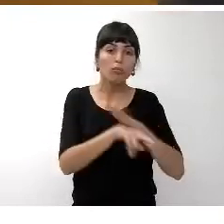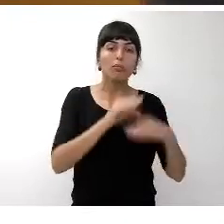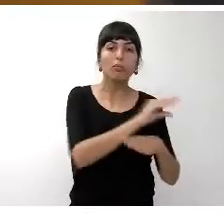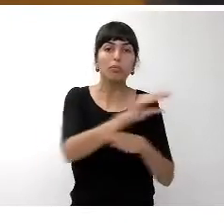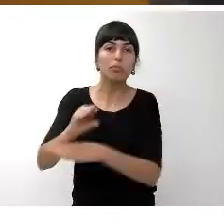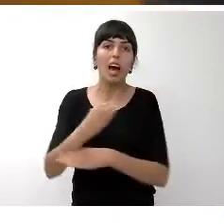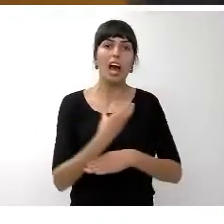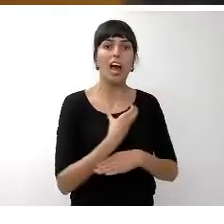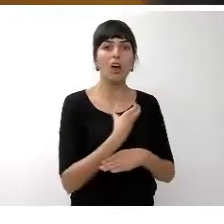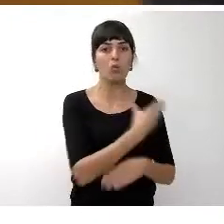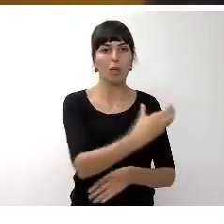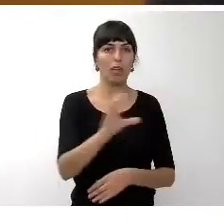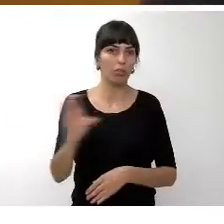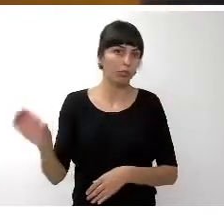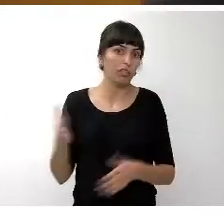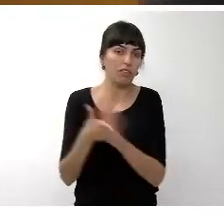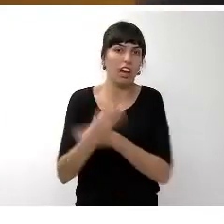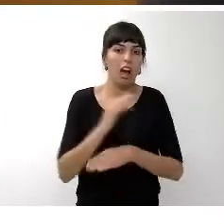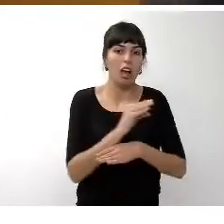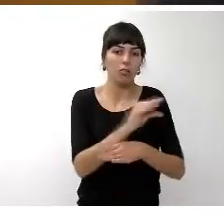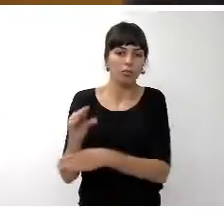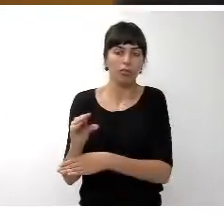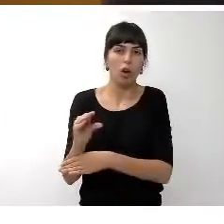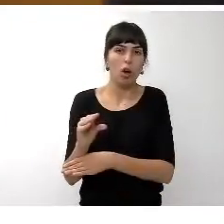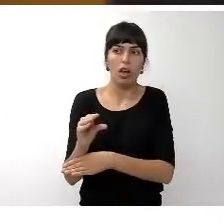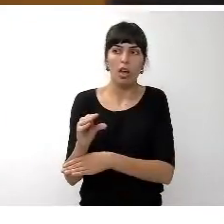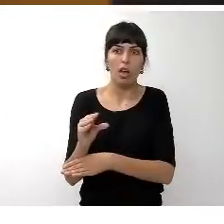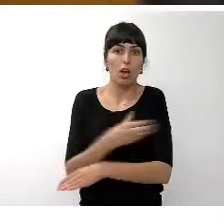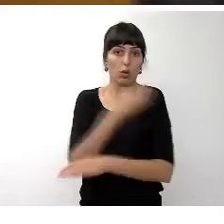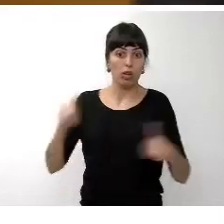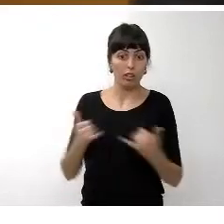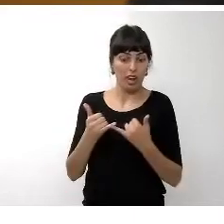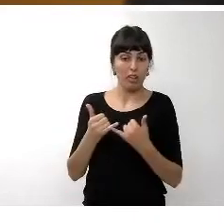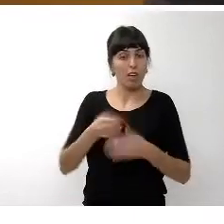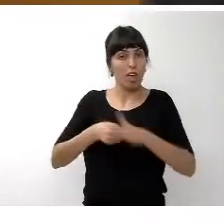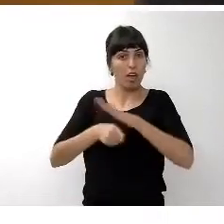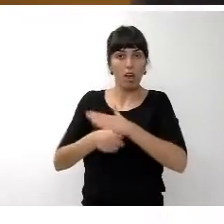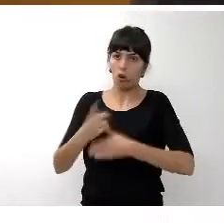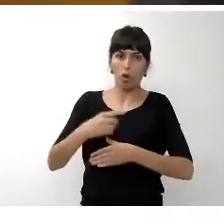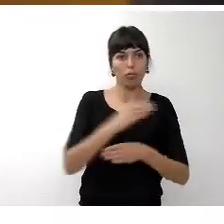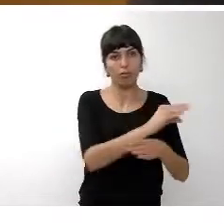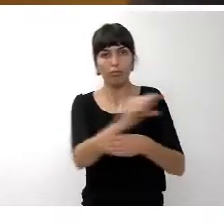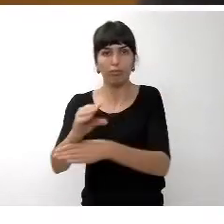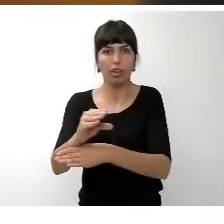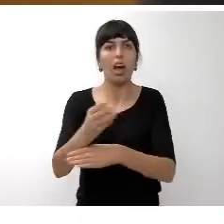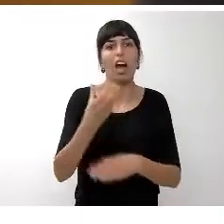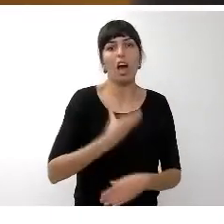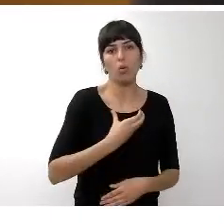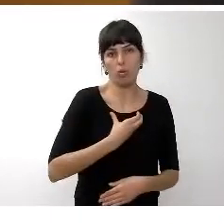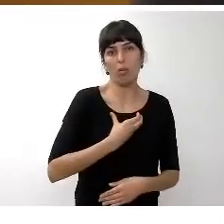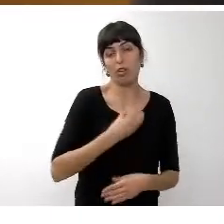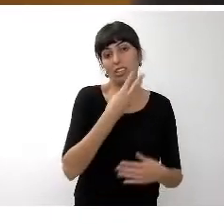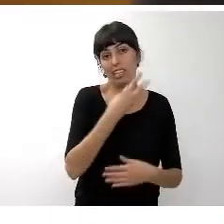municipal no son recursos que vaya a administrar la corporación insular sino que va a ser administrado por los 31